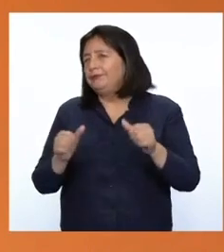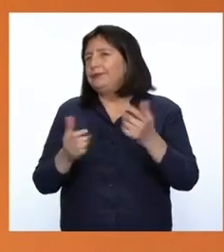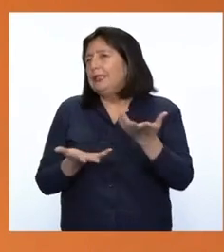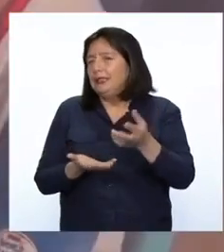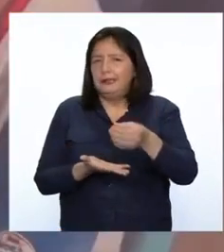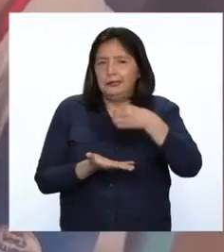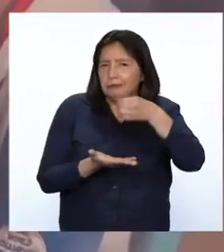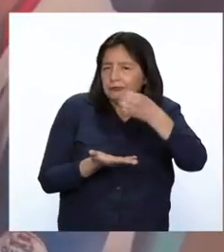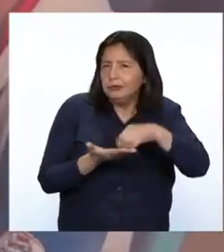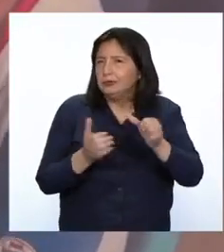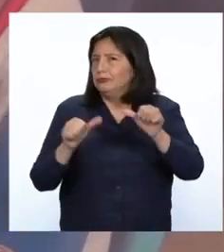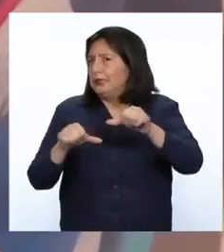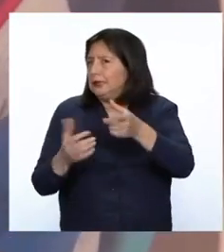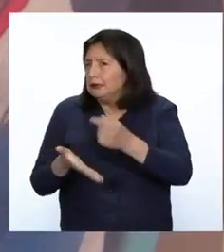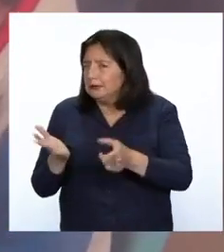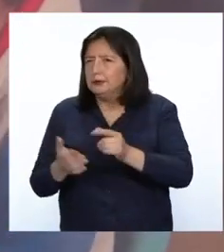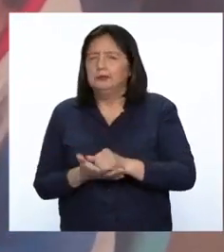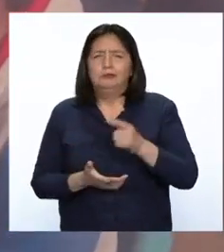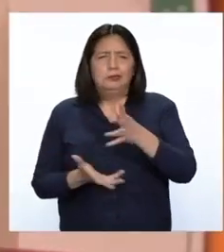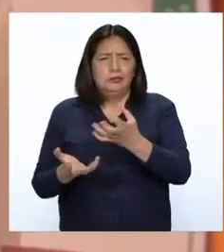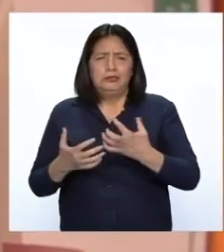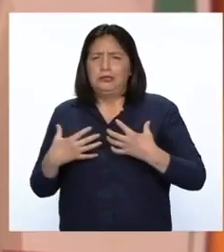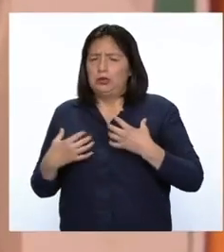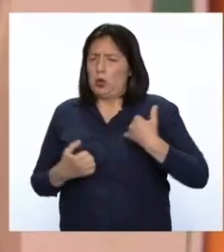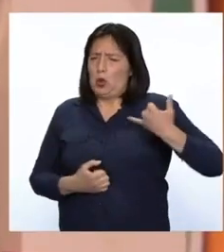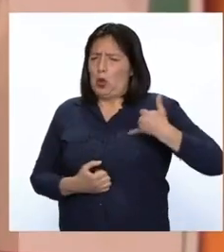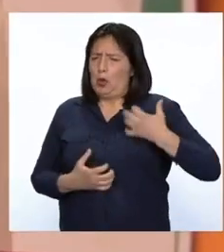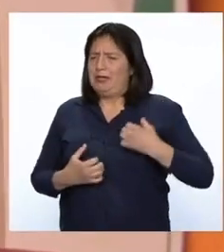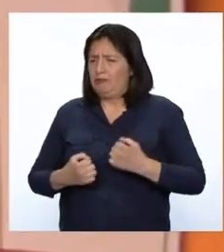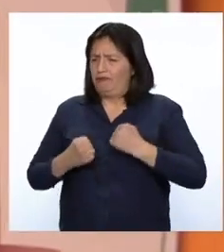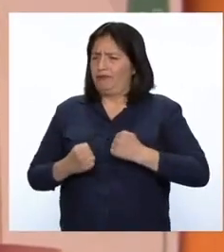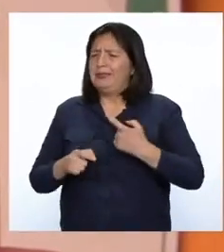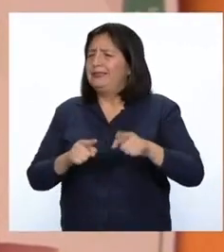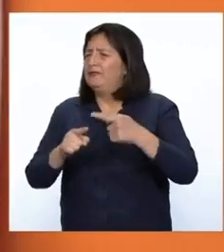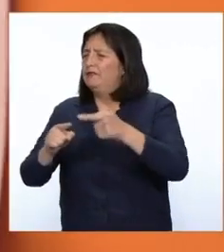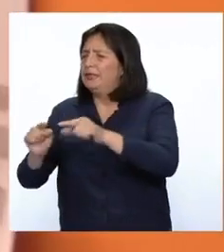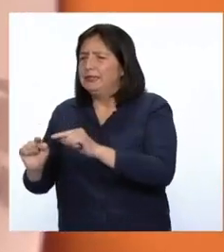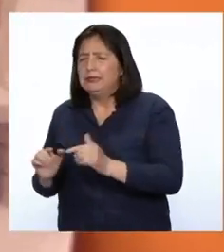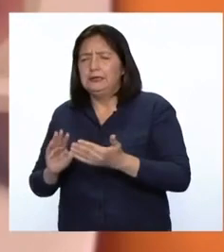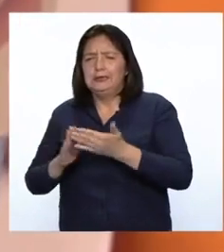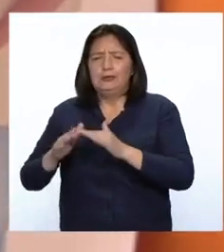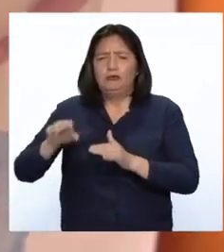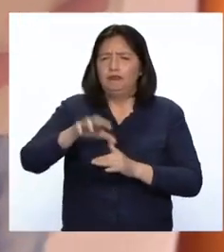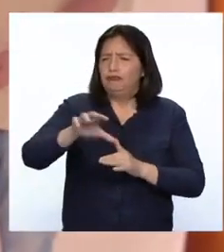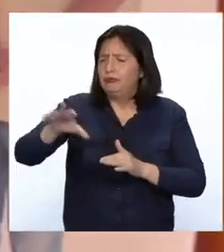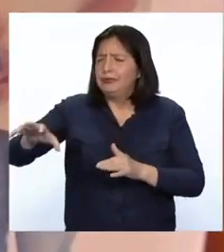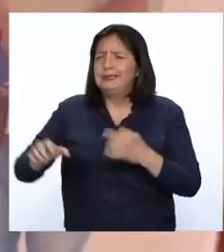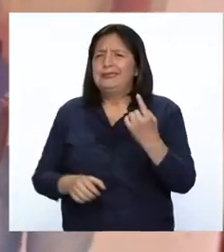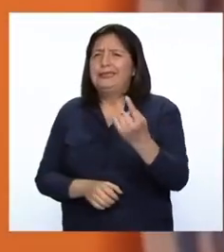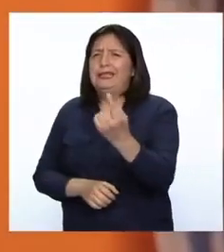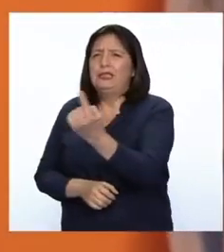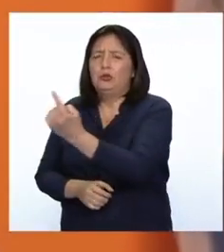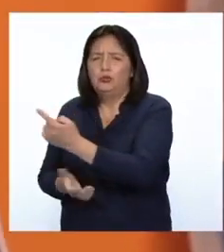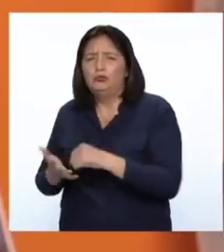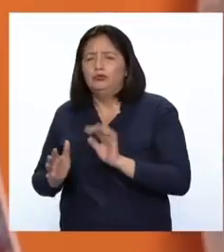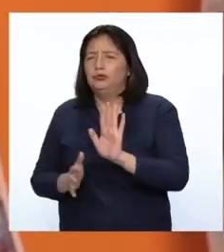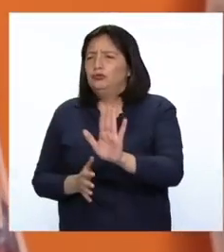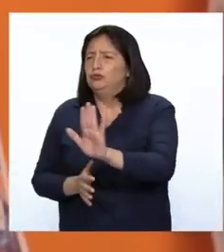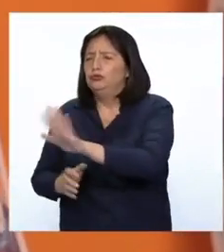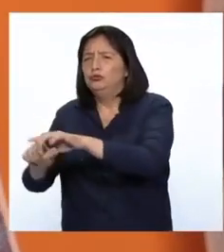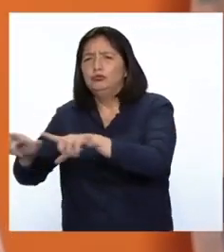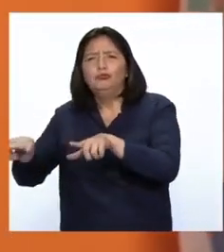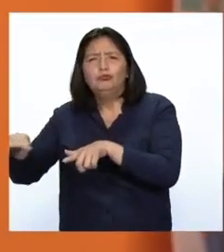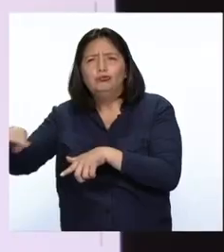Lo que se quiere es empoderar a los jóvenes de diferentes áreas para que cada uno desde su punto de acción o línea de acción